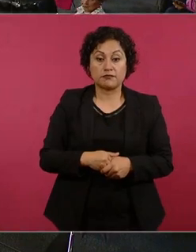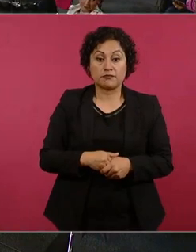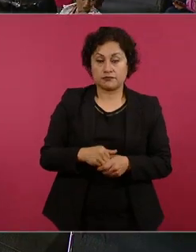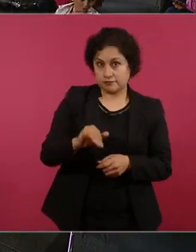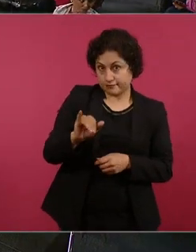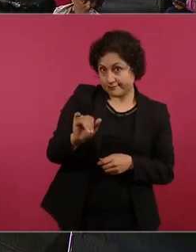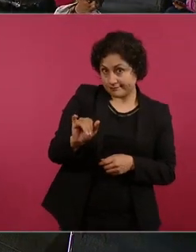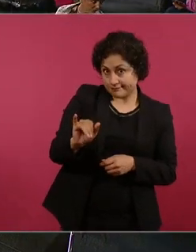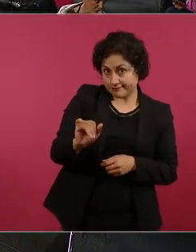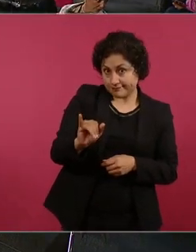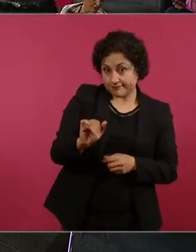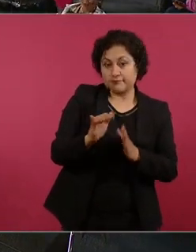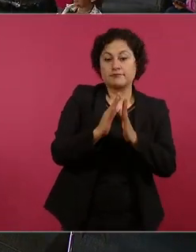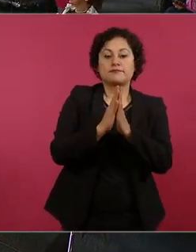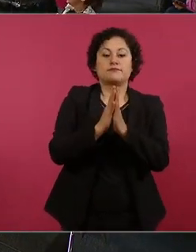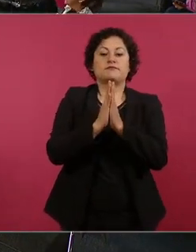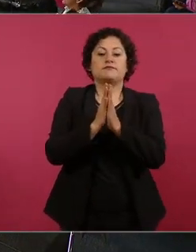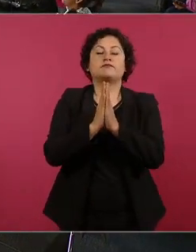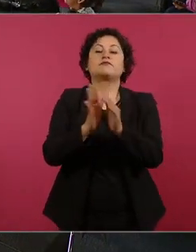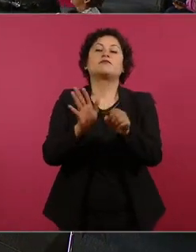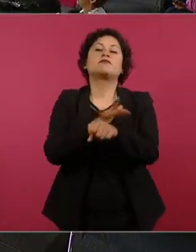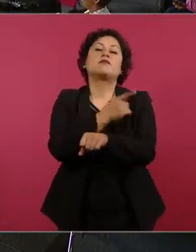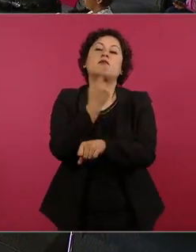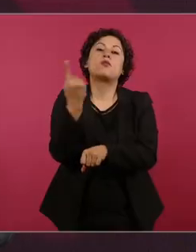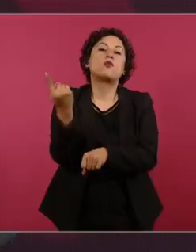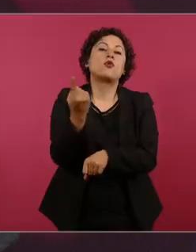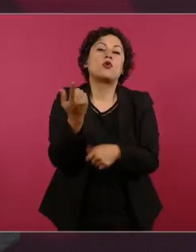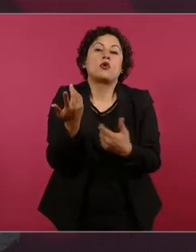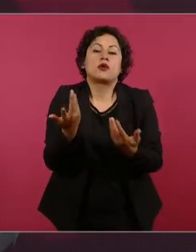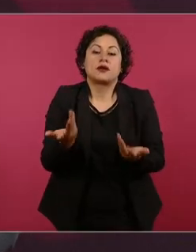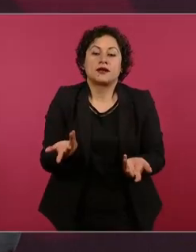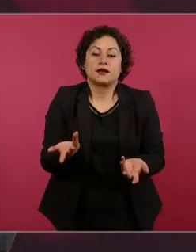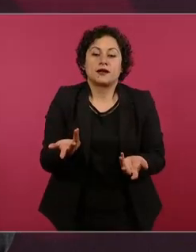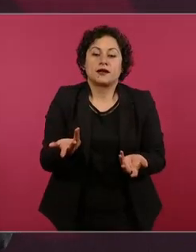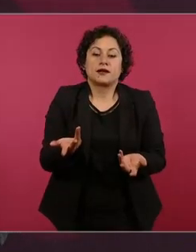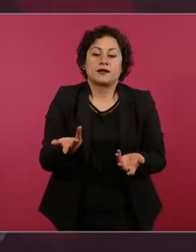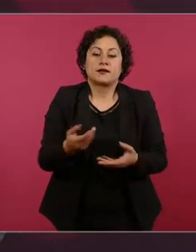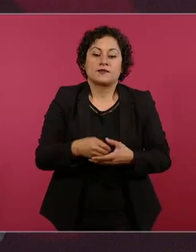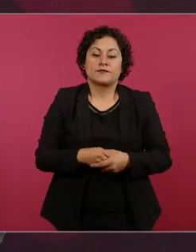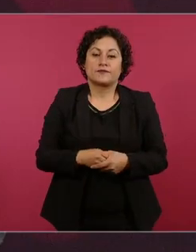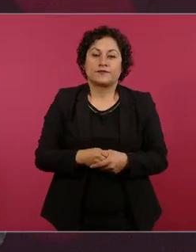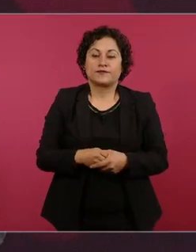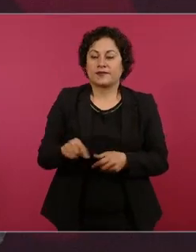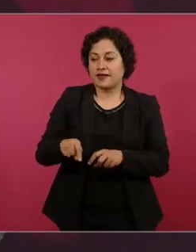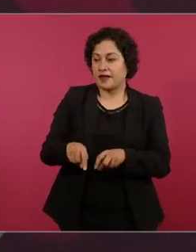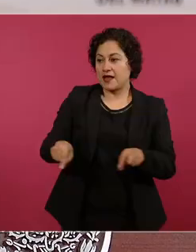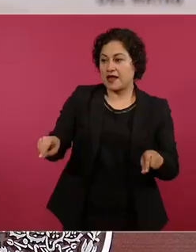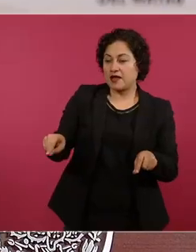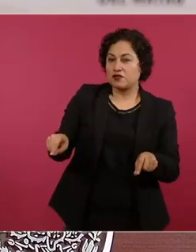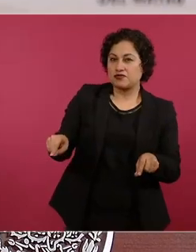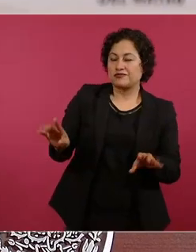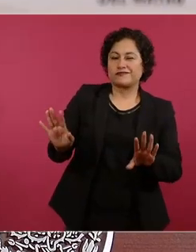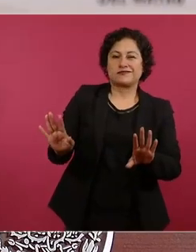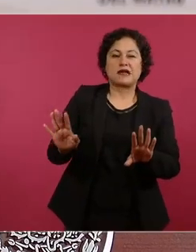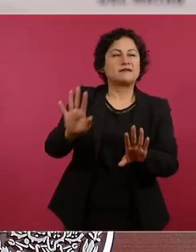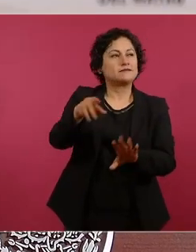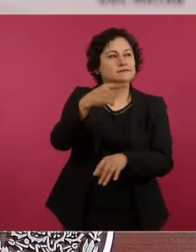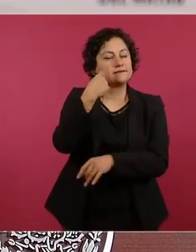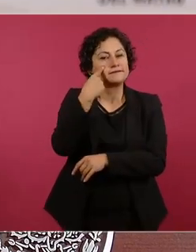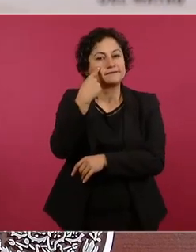porque son producto no no son producto este